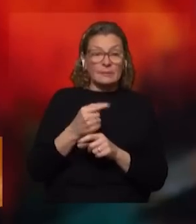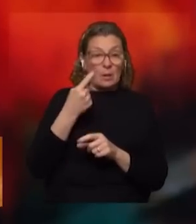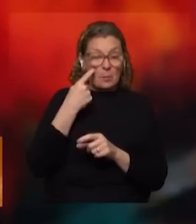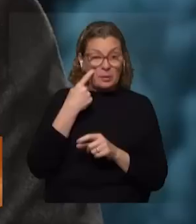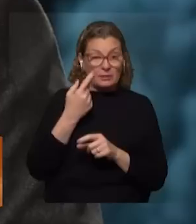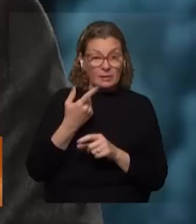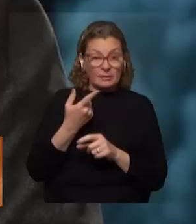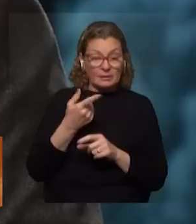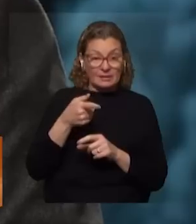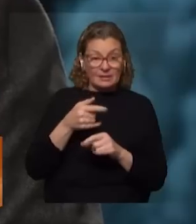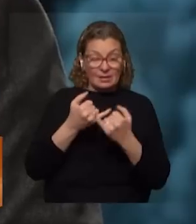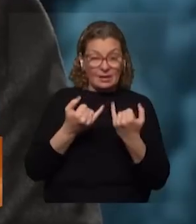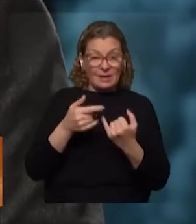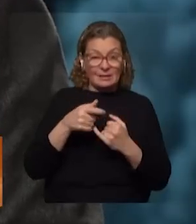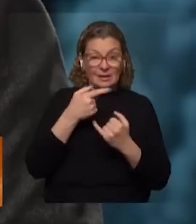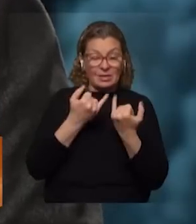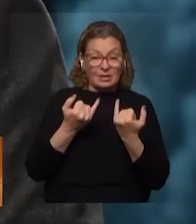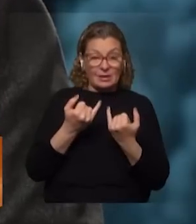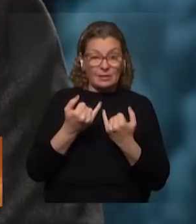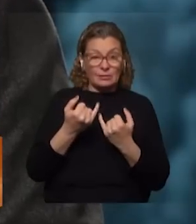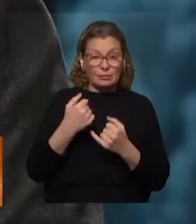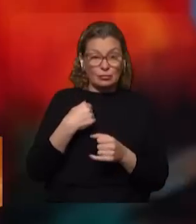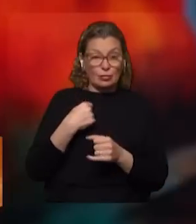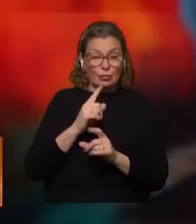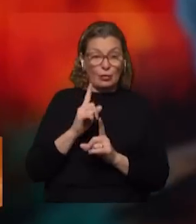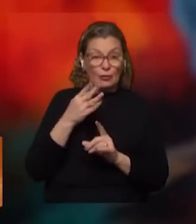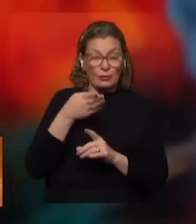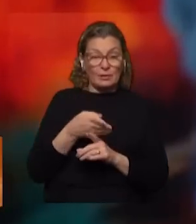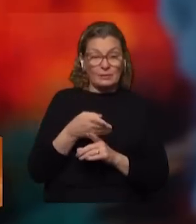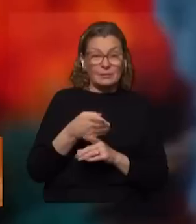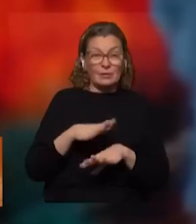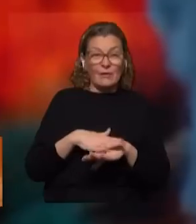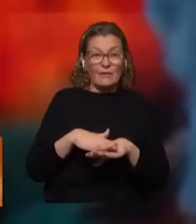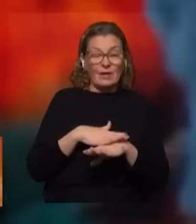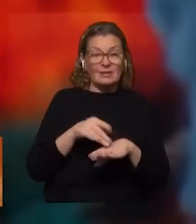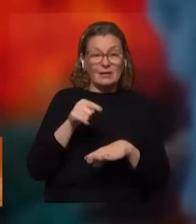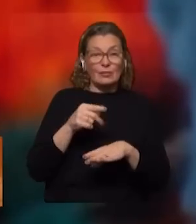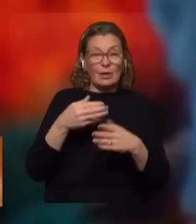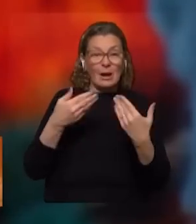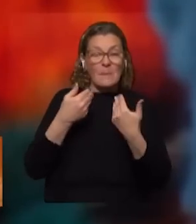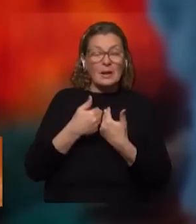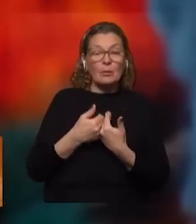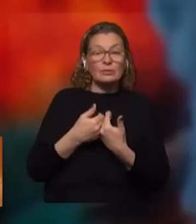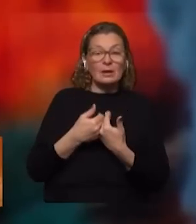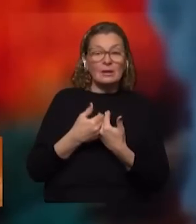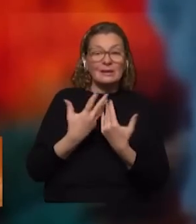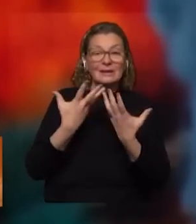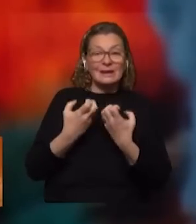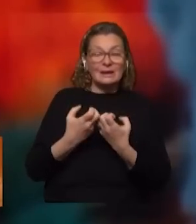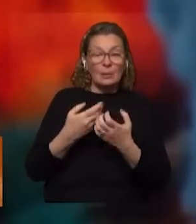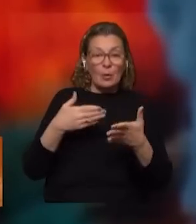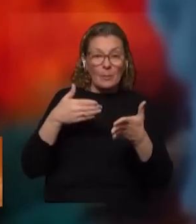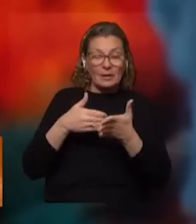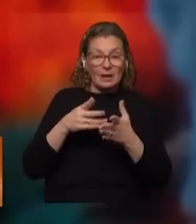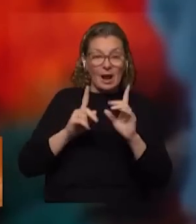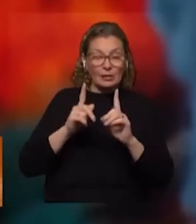materiales no hay. vos dijiste que no había sido vos. No, claro, no se basa en eso, sino que en la pregunta de si queríamos impedir un